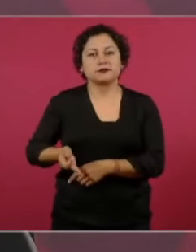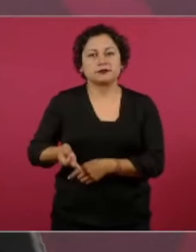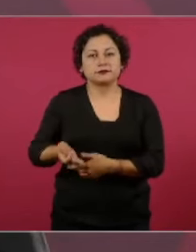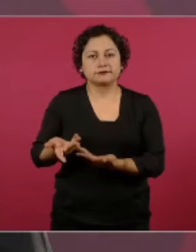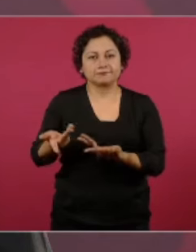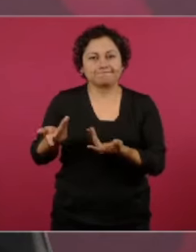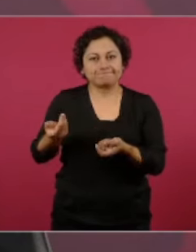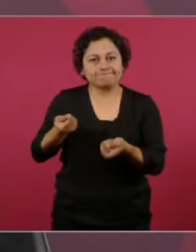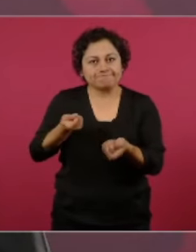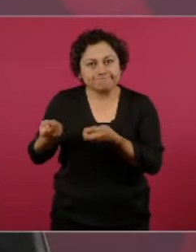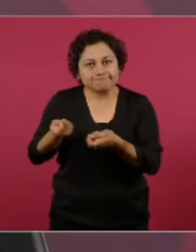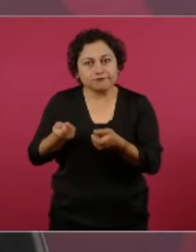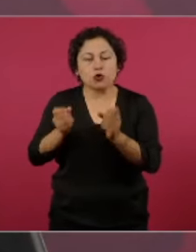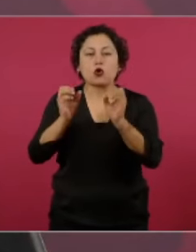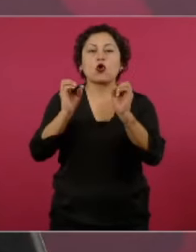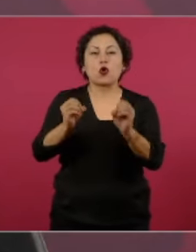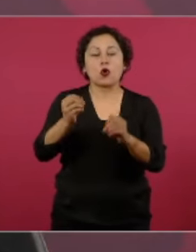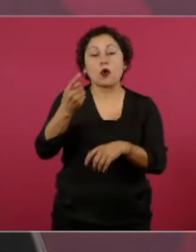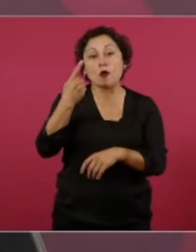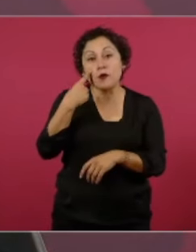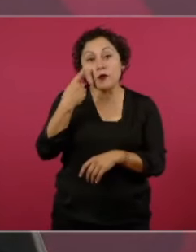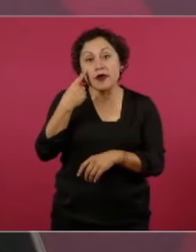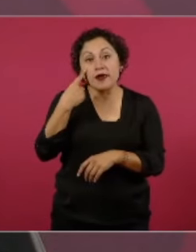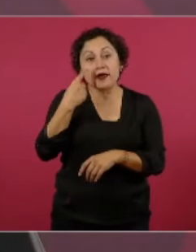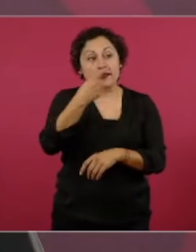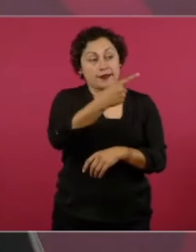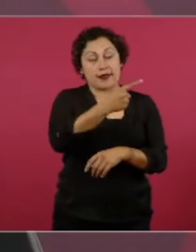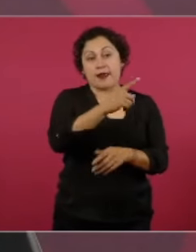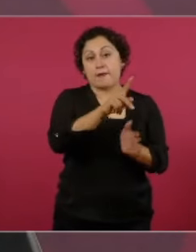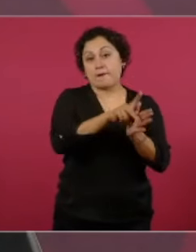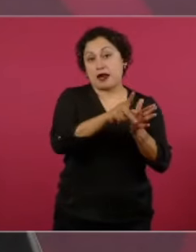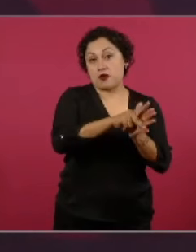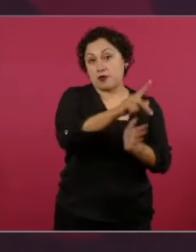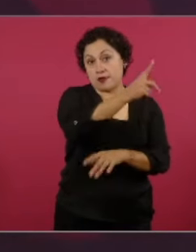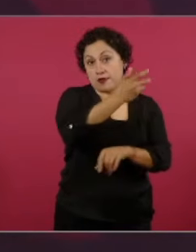ahí te van los editoriales del Wall Street Journal,